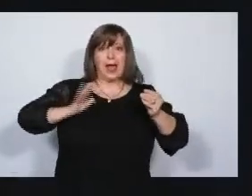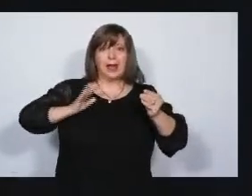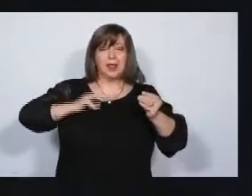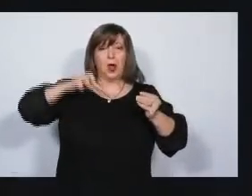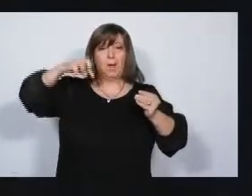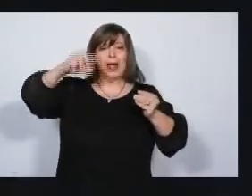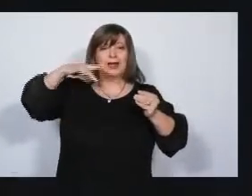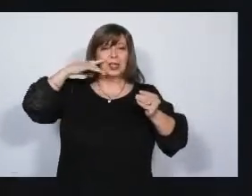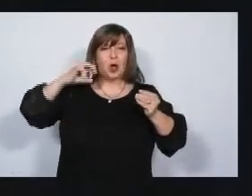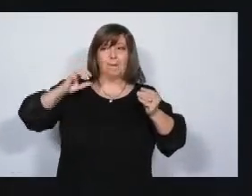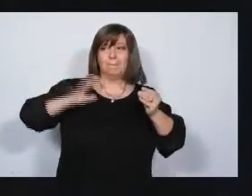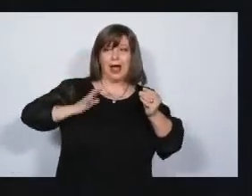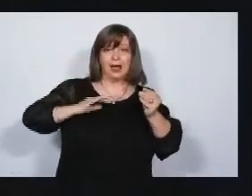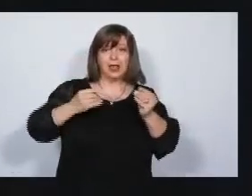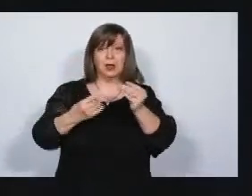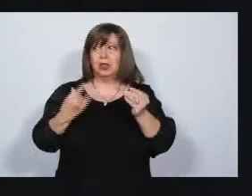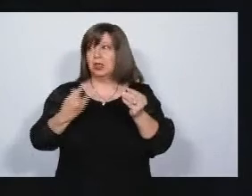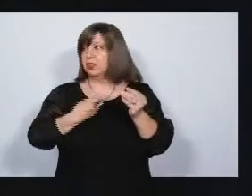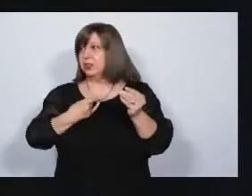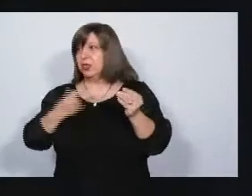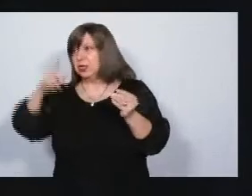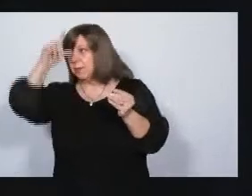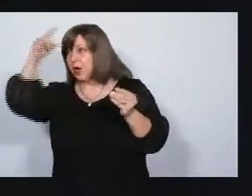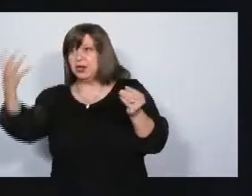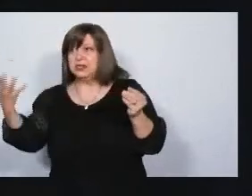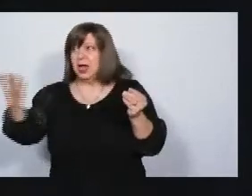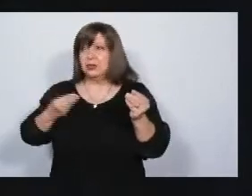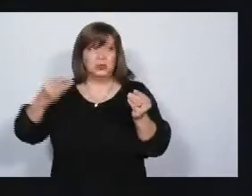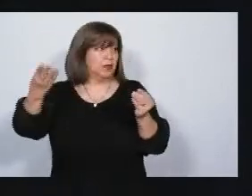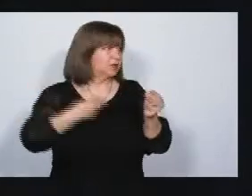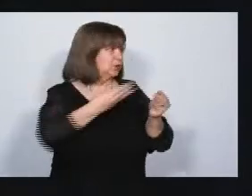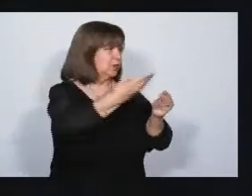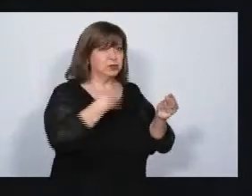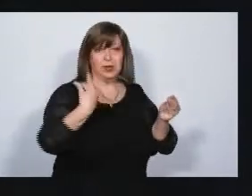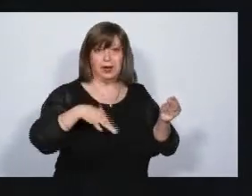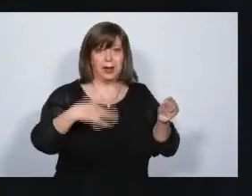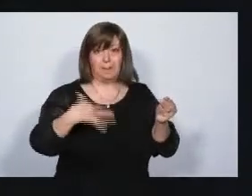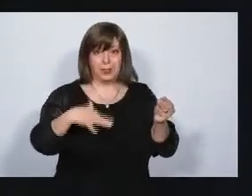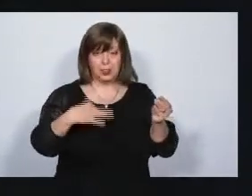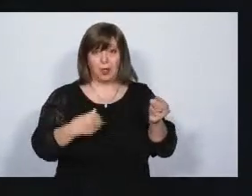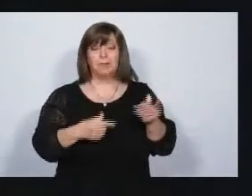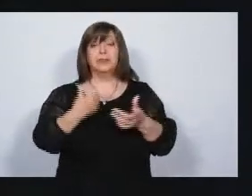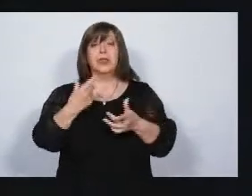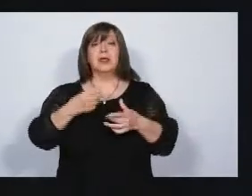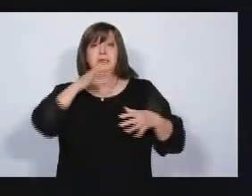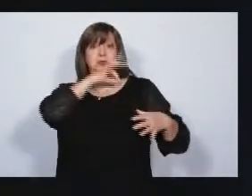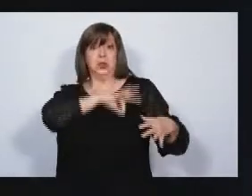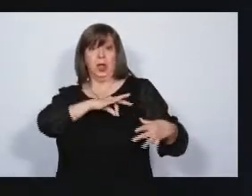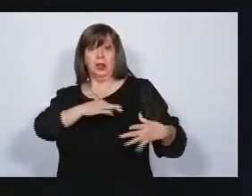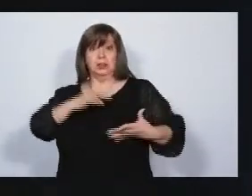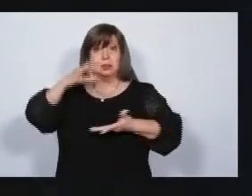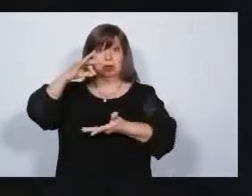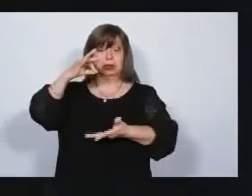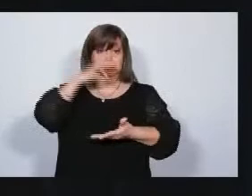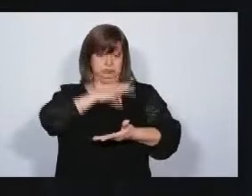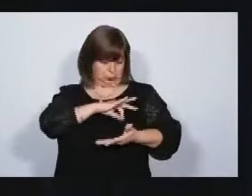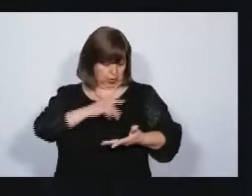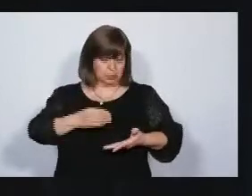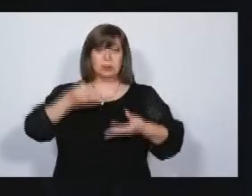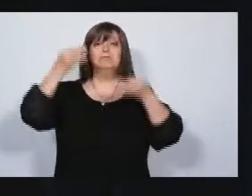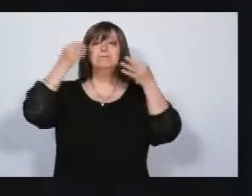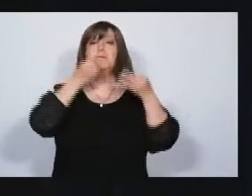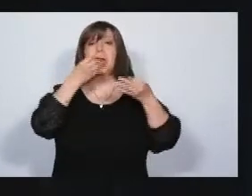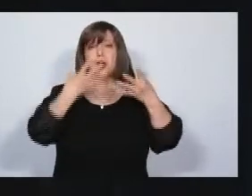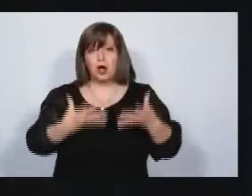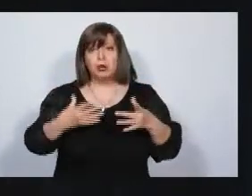que necesitas, el móvil que te salve, el móvil que te ayude, el móvil que te proteja. Salario provincial, el mejor